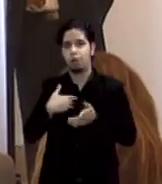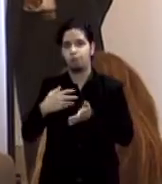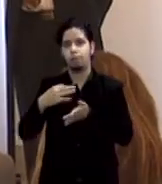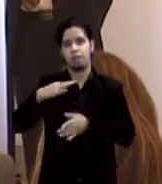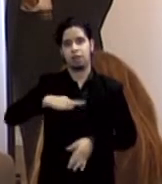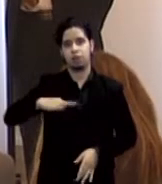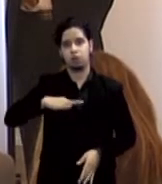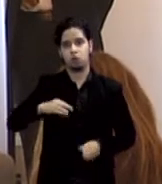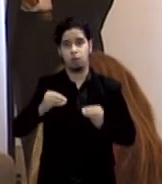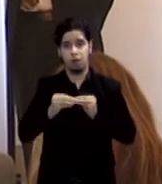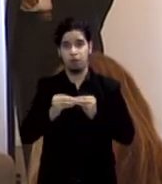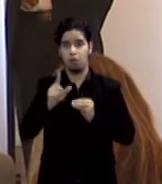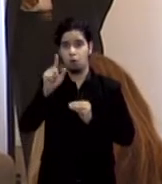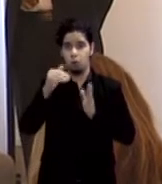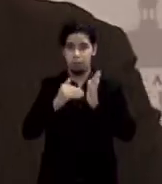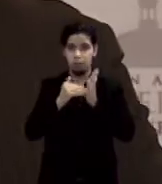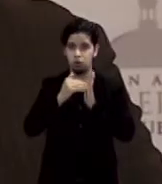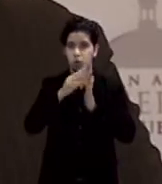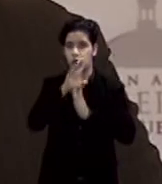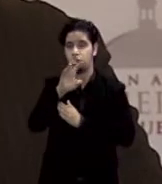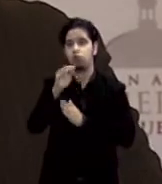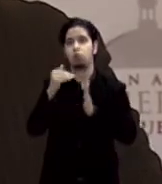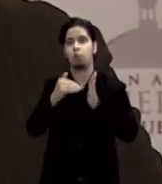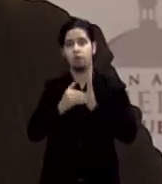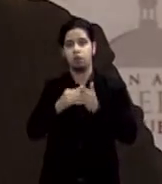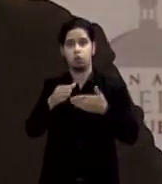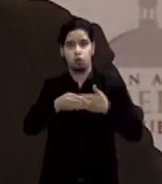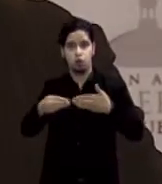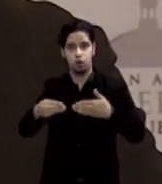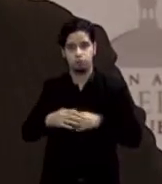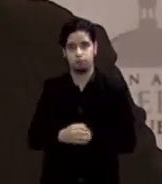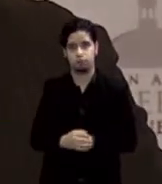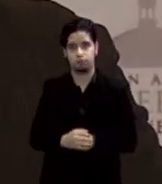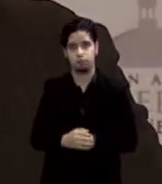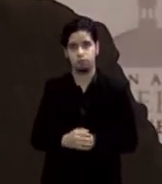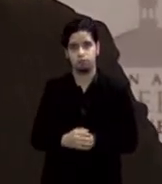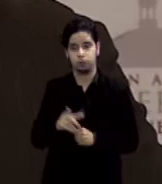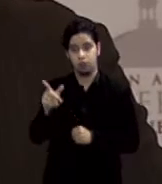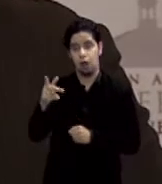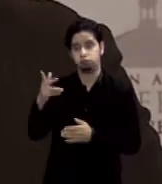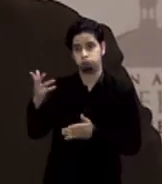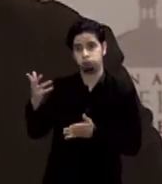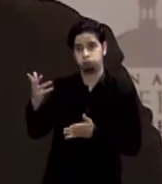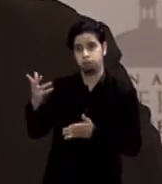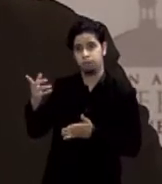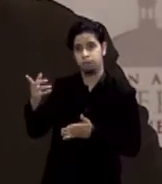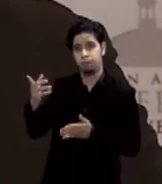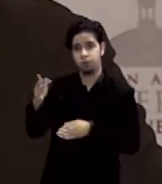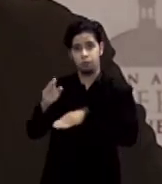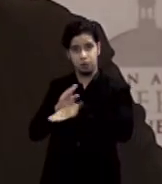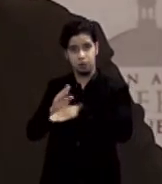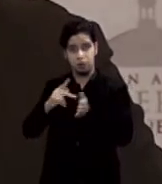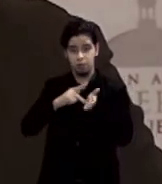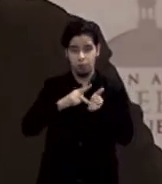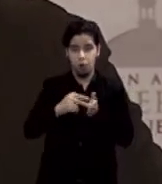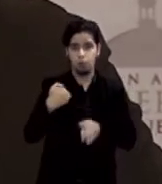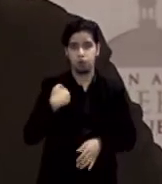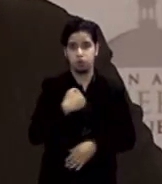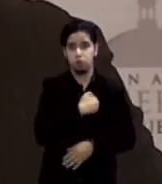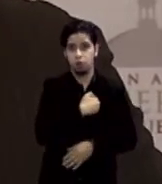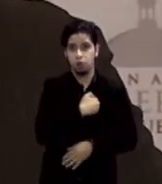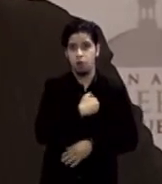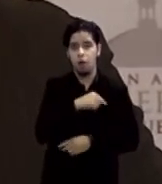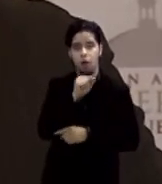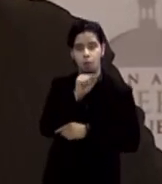un millón 400 mil dólares la compañía pagó al municipio a razón del punto 4 por ciento